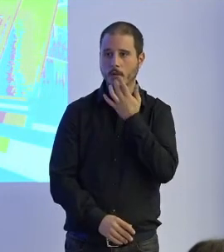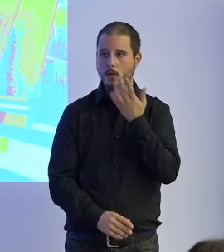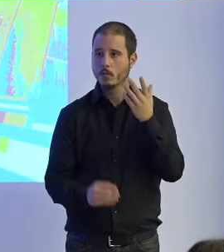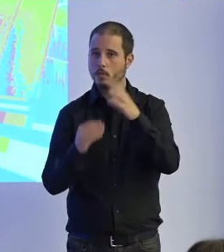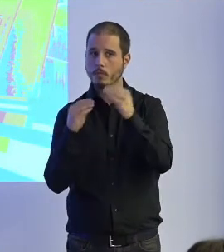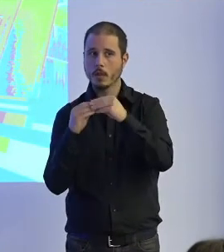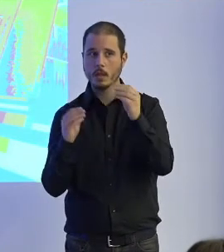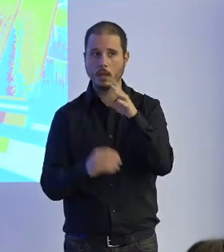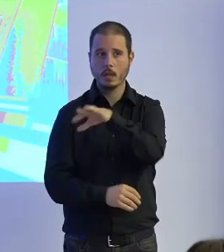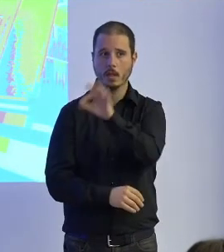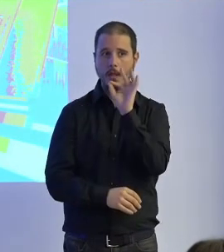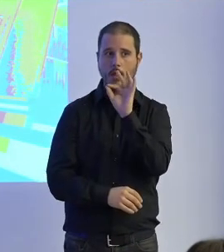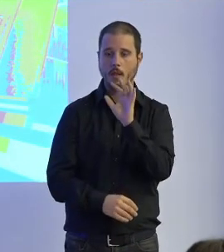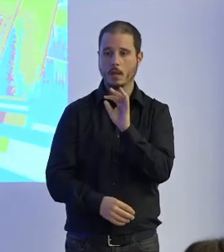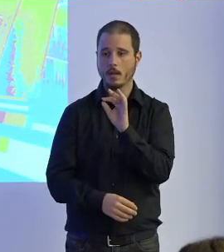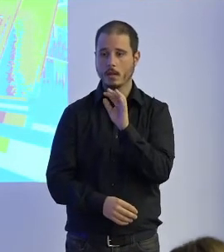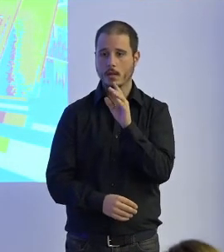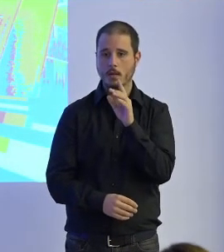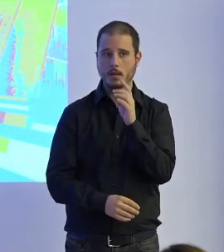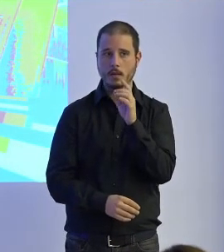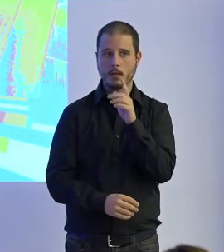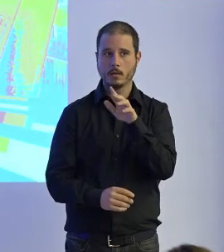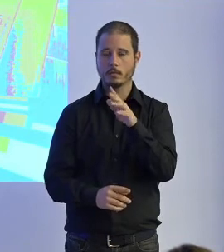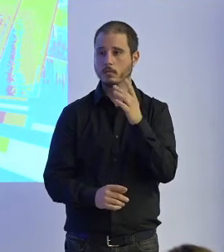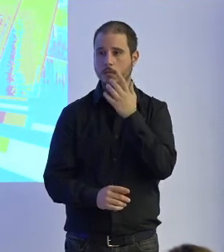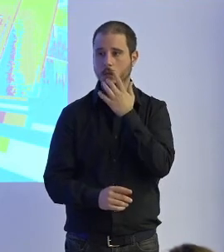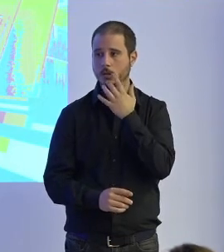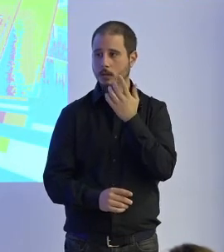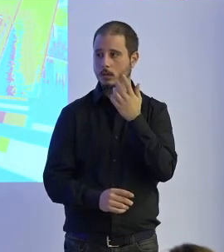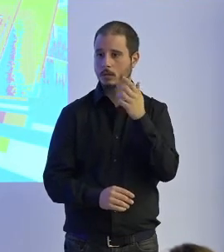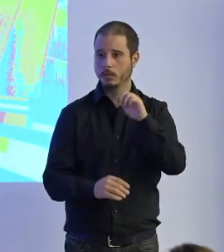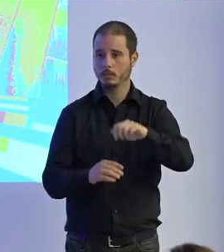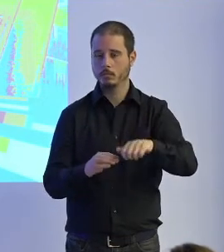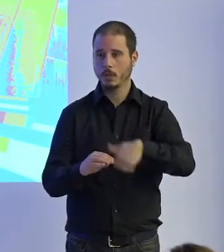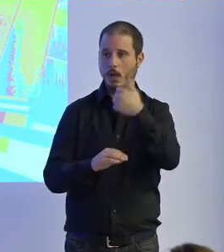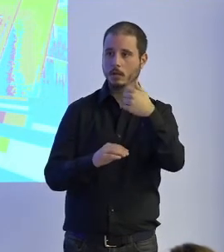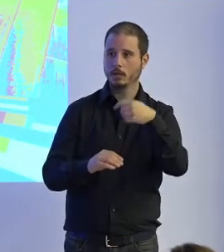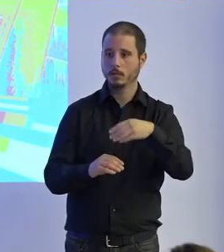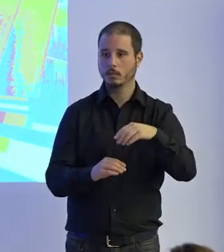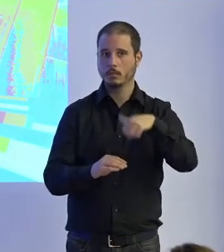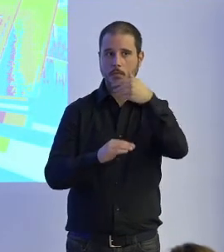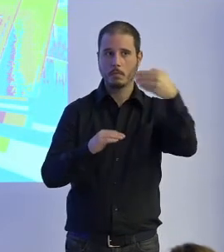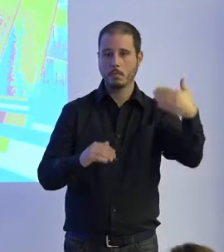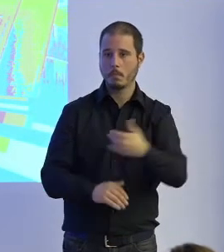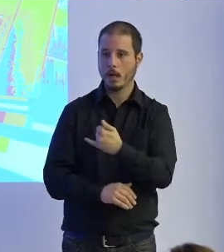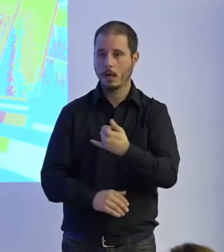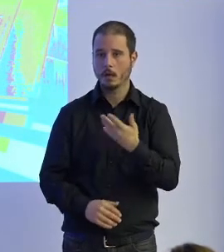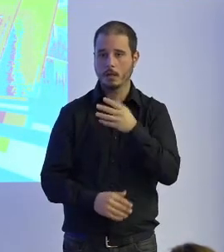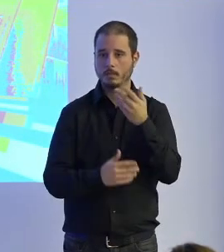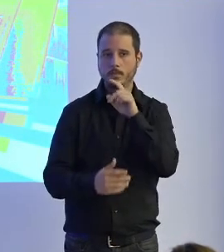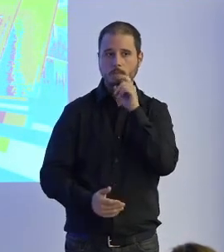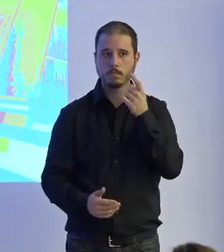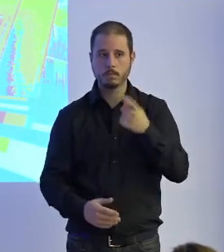es dado de alta otra pregunta cuando tú das de alta a un paciente en un centro de agudo de atención aguda en un centro una unidad